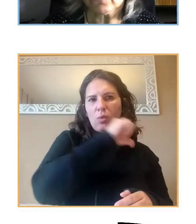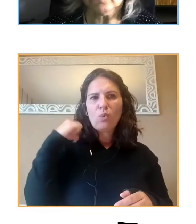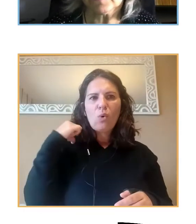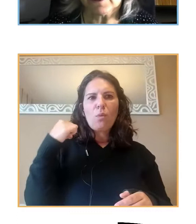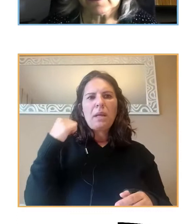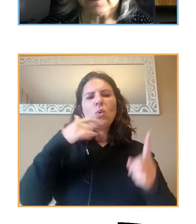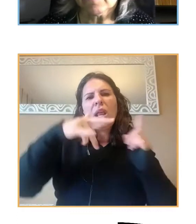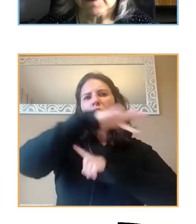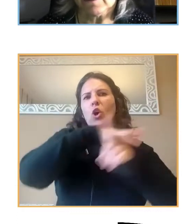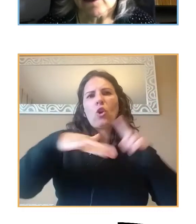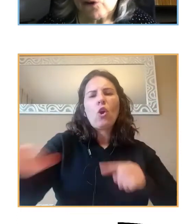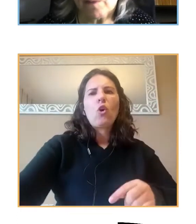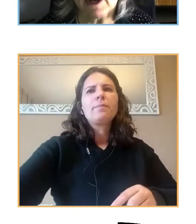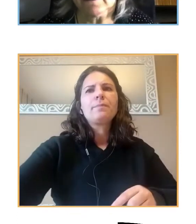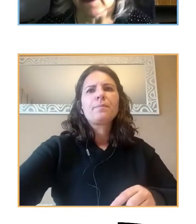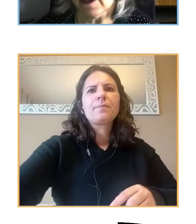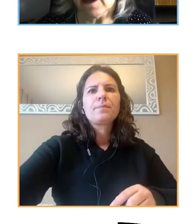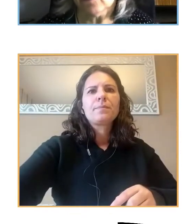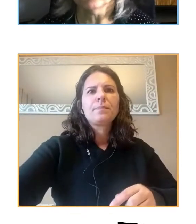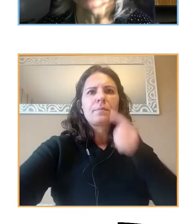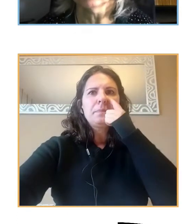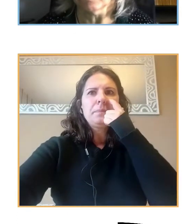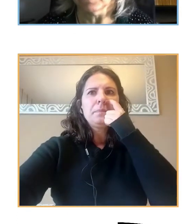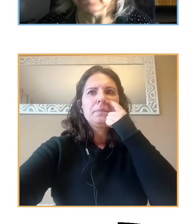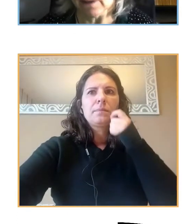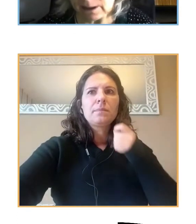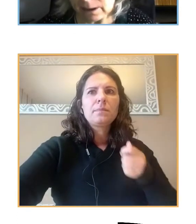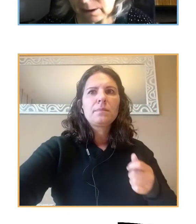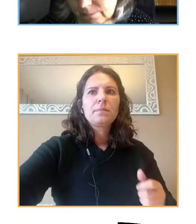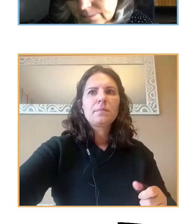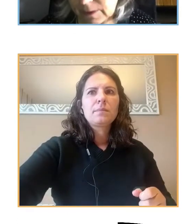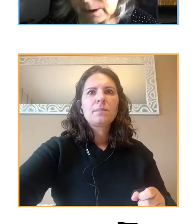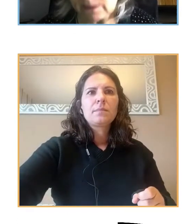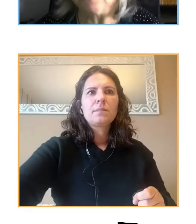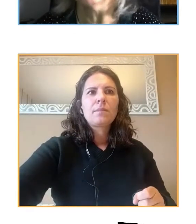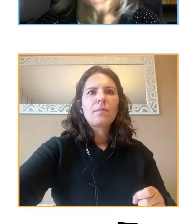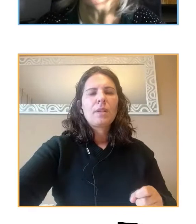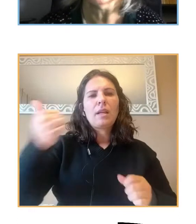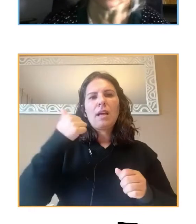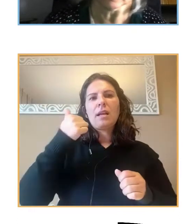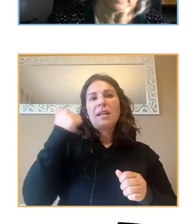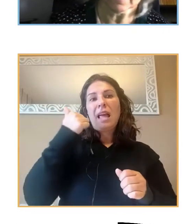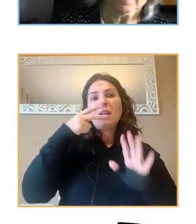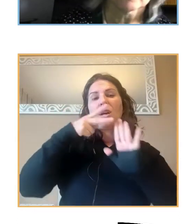entorno en que las normas generales estaban referidas.